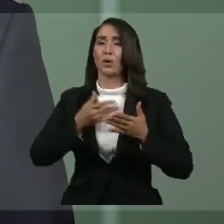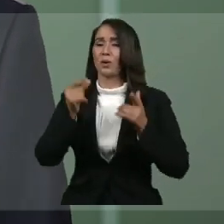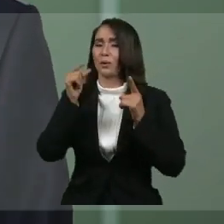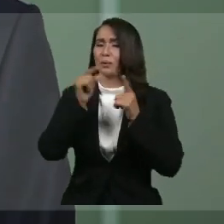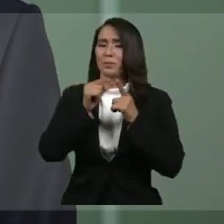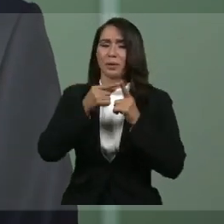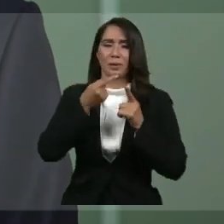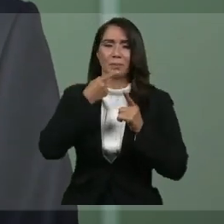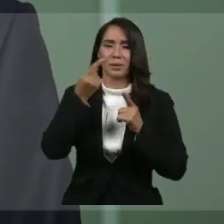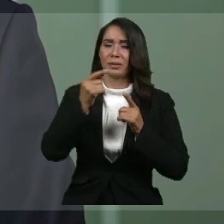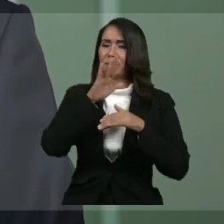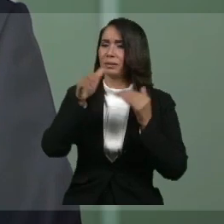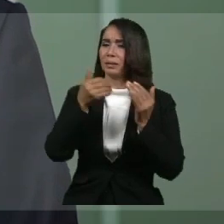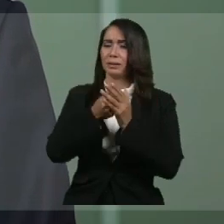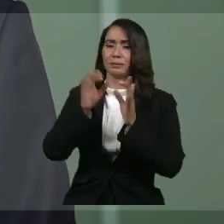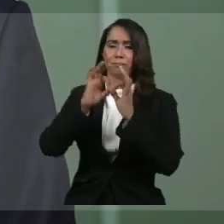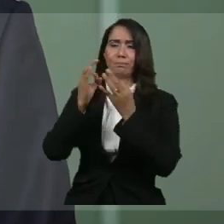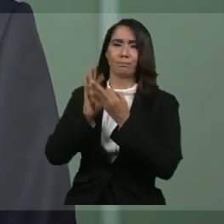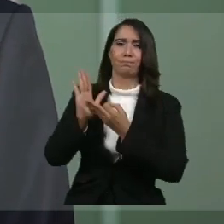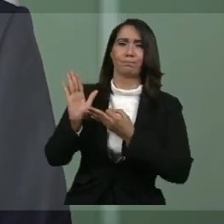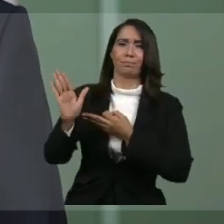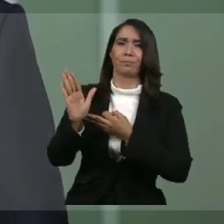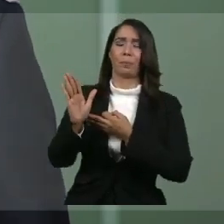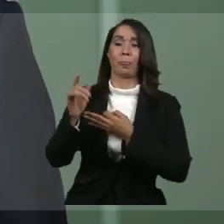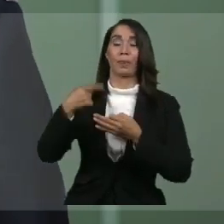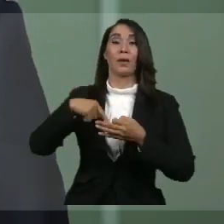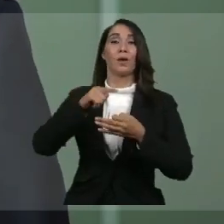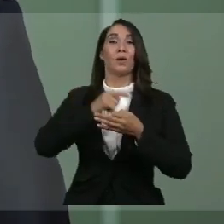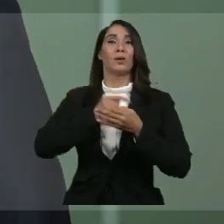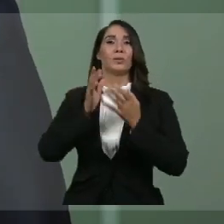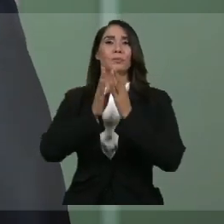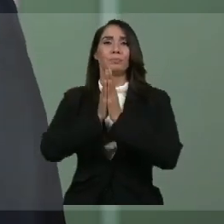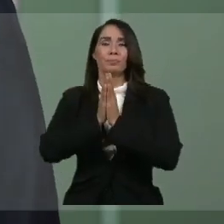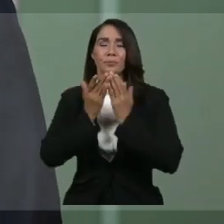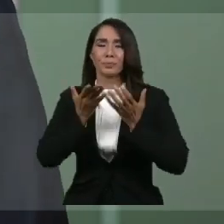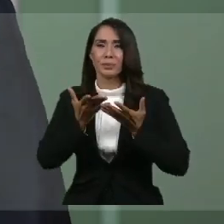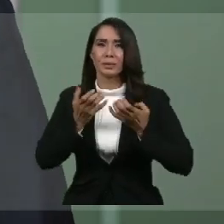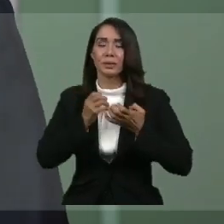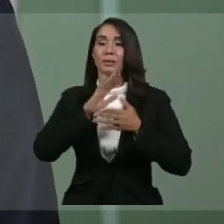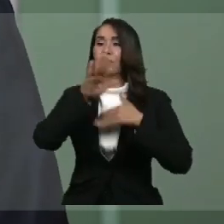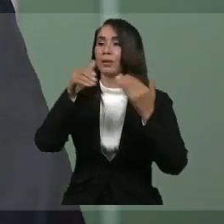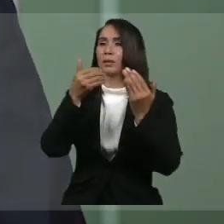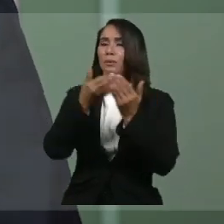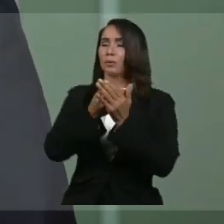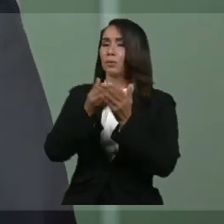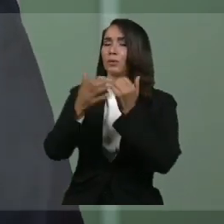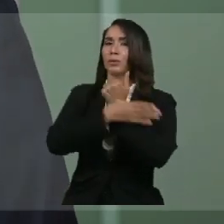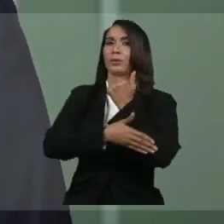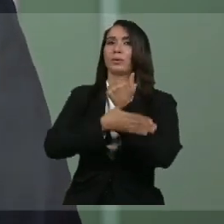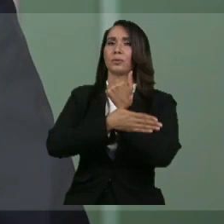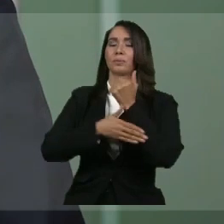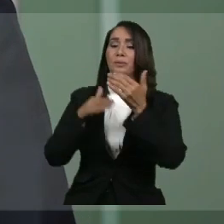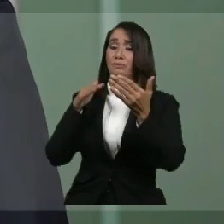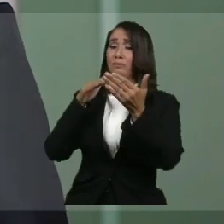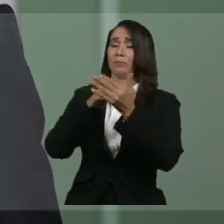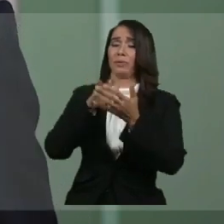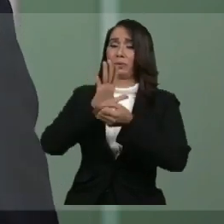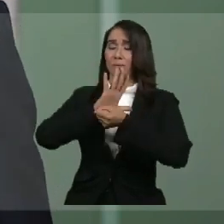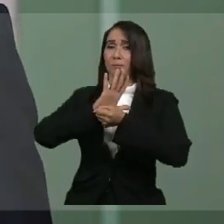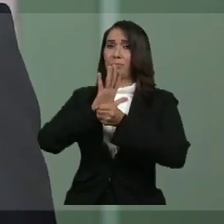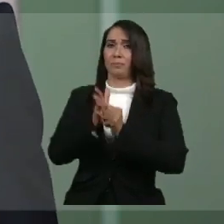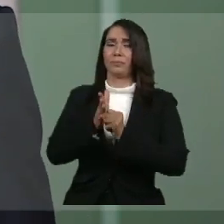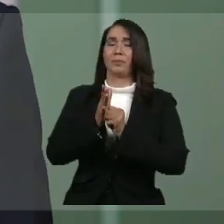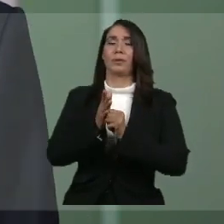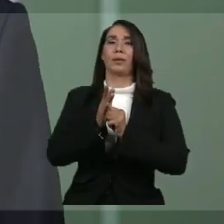condolencias con todas esas familias. Nuestro mayor deseo para todos y cada uno de los países afectados por esta plaga